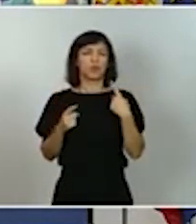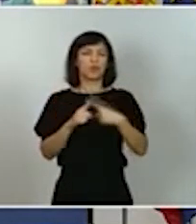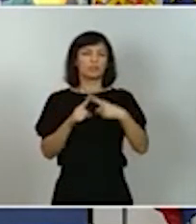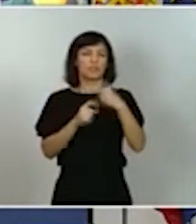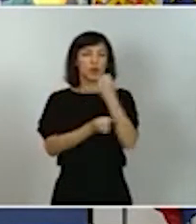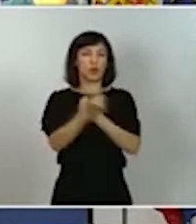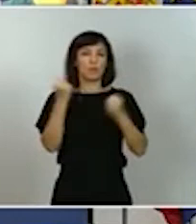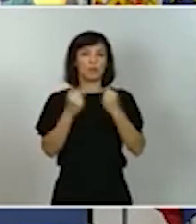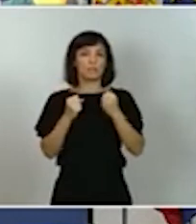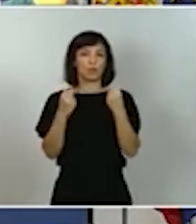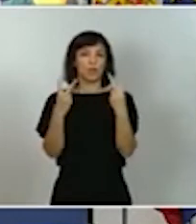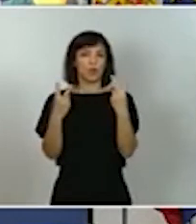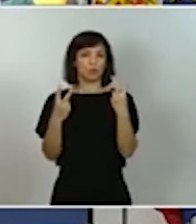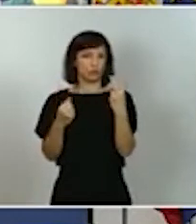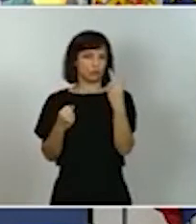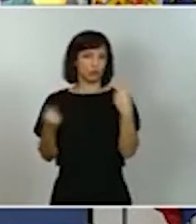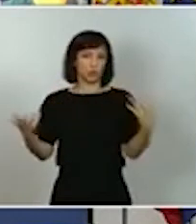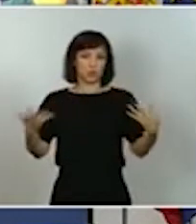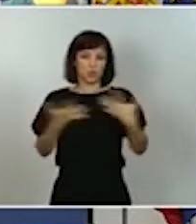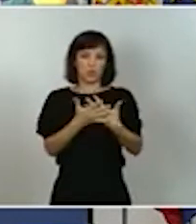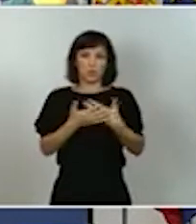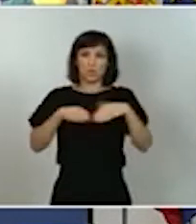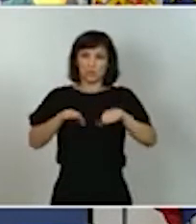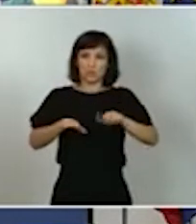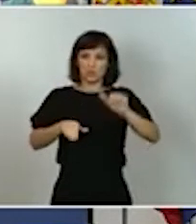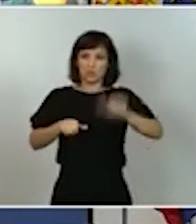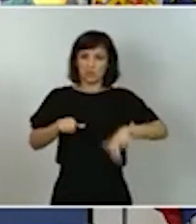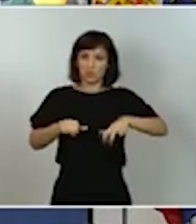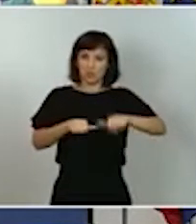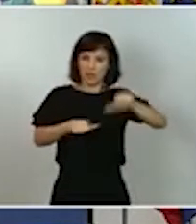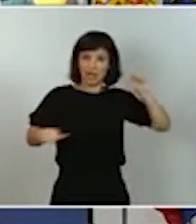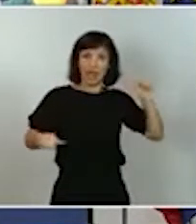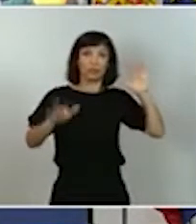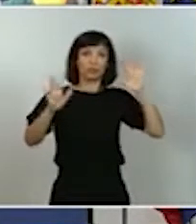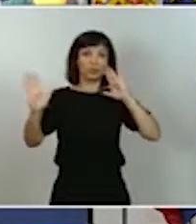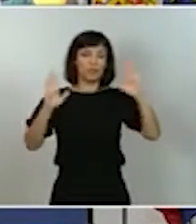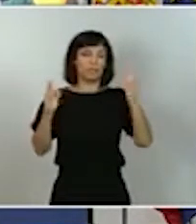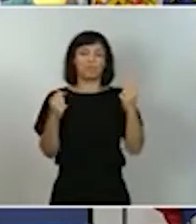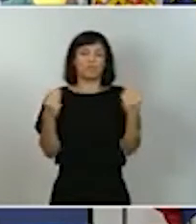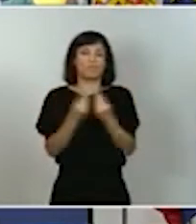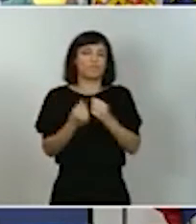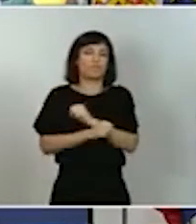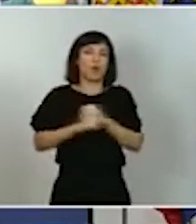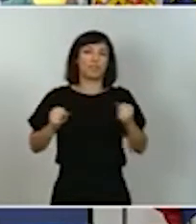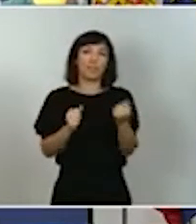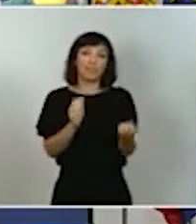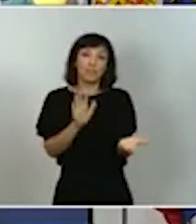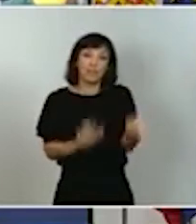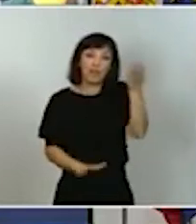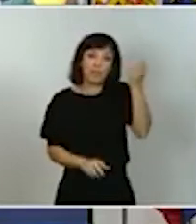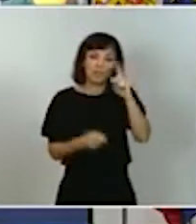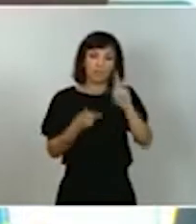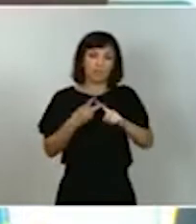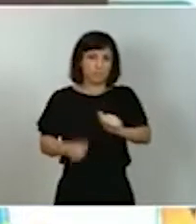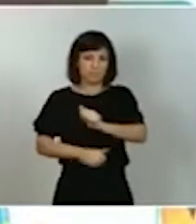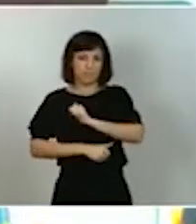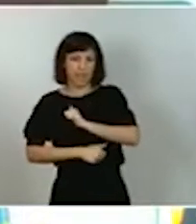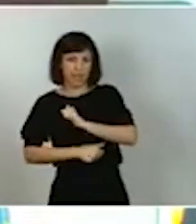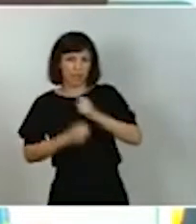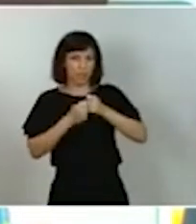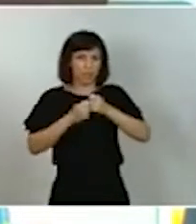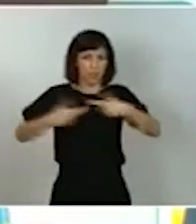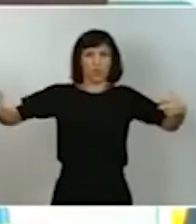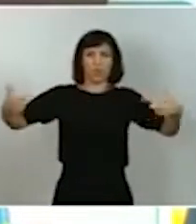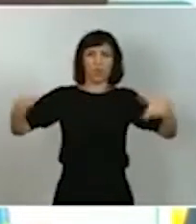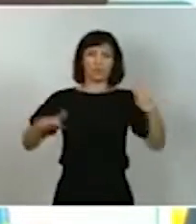simultánea y entonces se produjeron a gran escala. En primer lugar, la inflación y, en segundo lugar, el desempleo. Nuestra inflación, entonces,